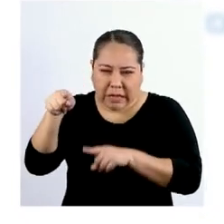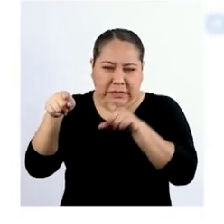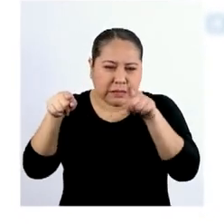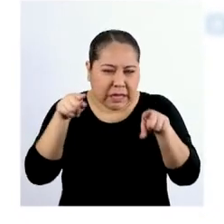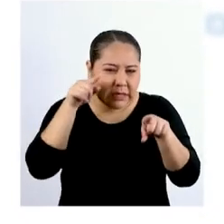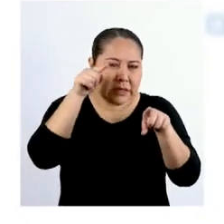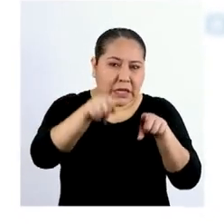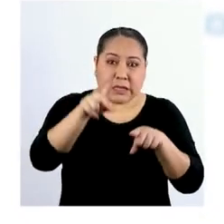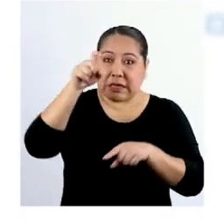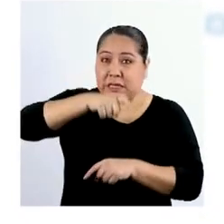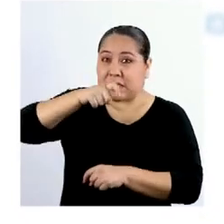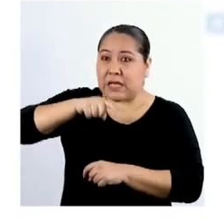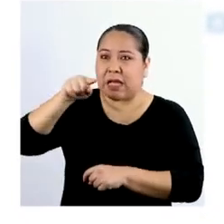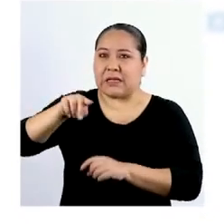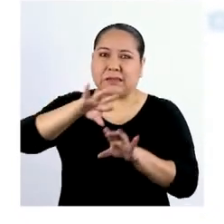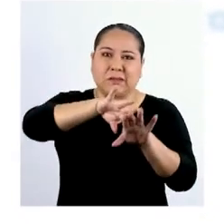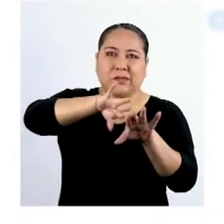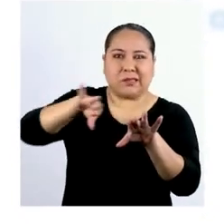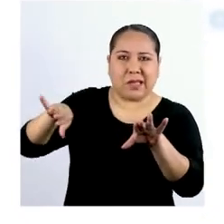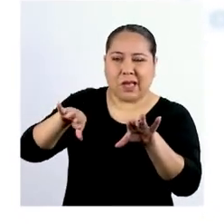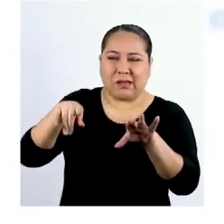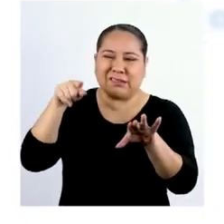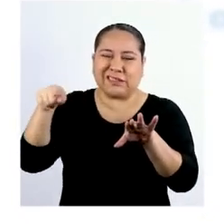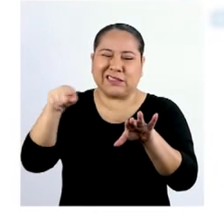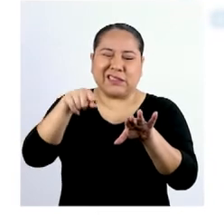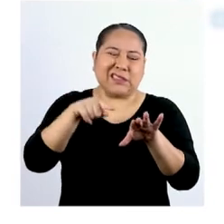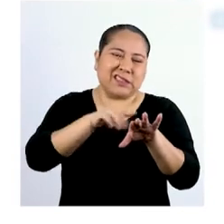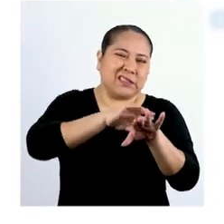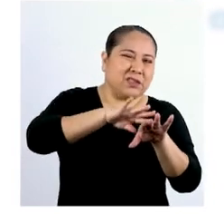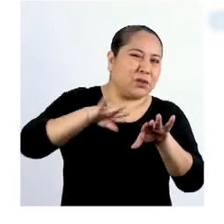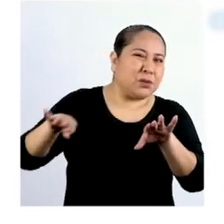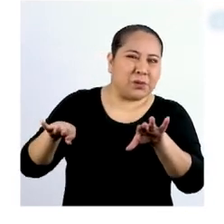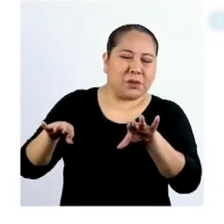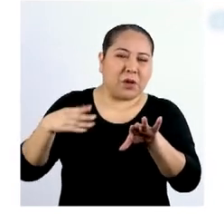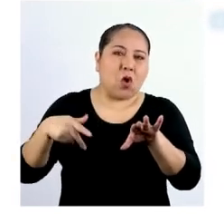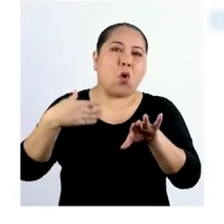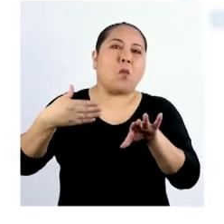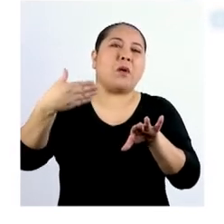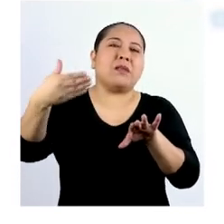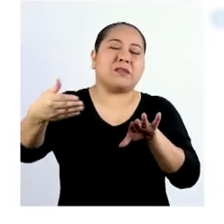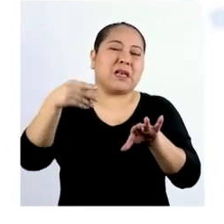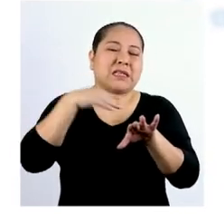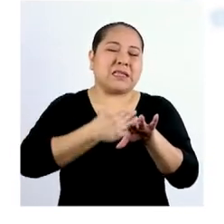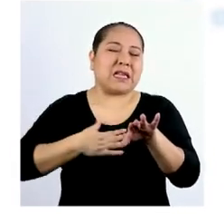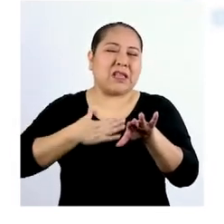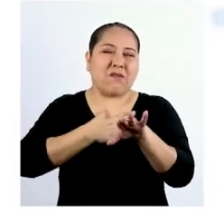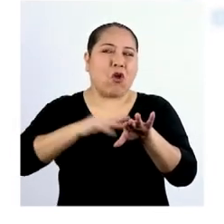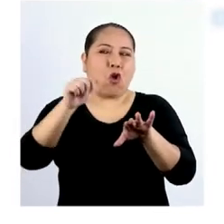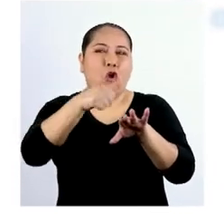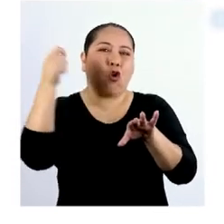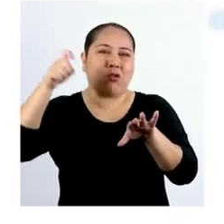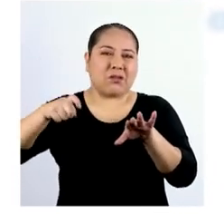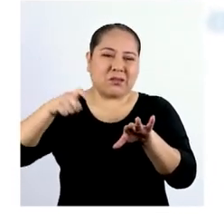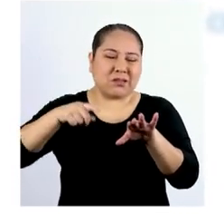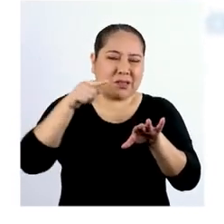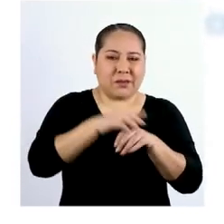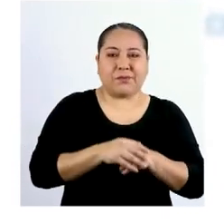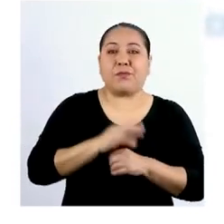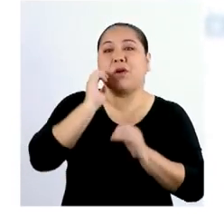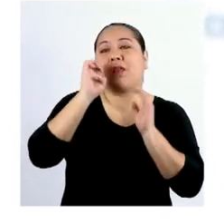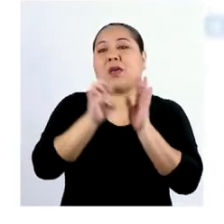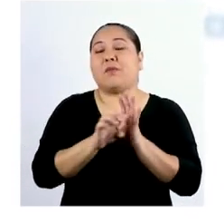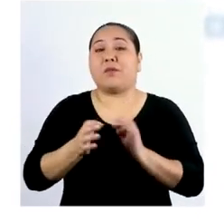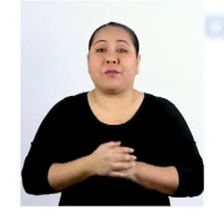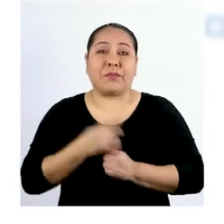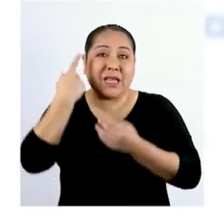necesidad, seguramente tendremos que dejar de lado o al menos postergar la satisfacción de otra necesidad. Por